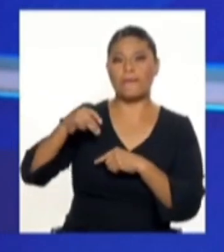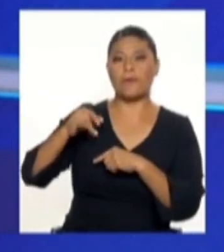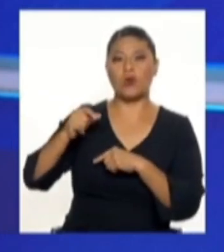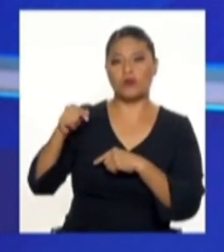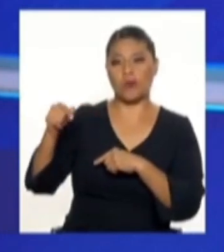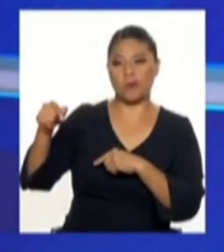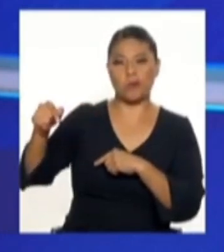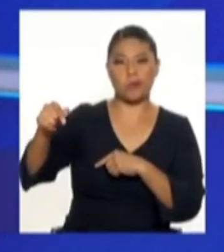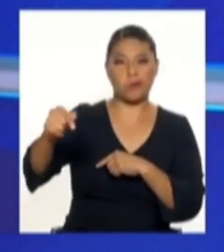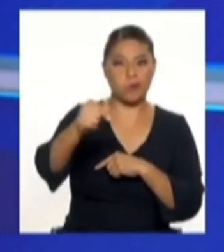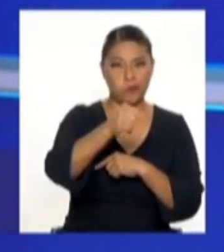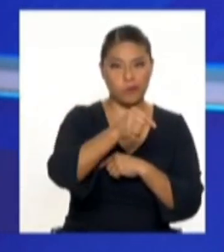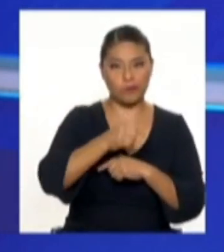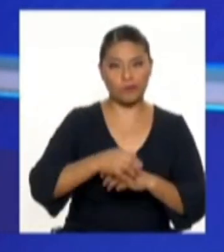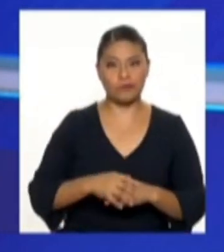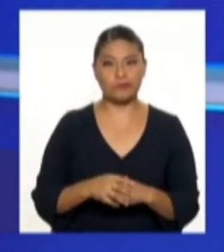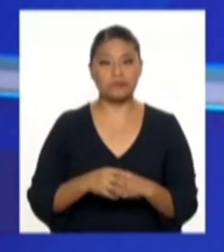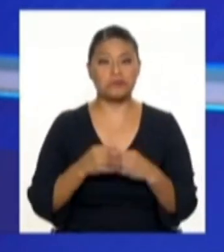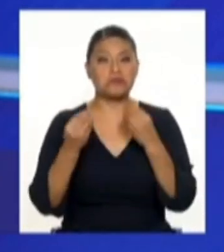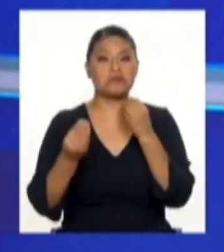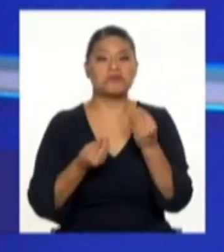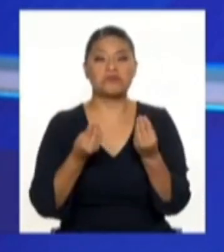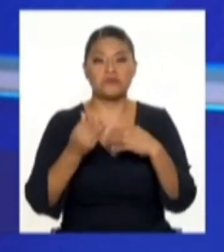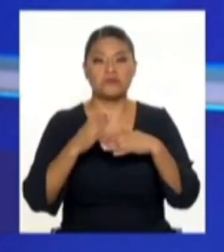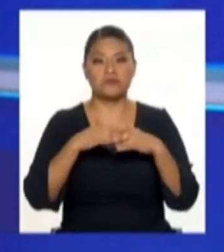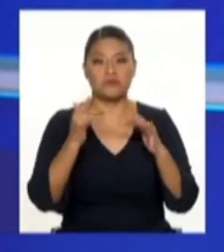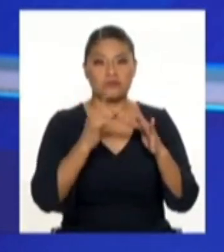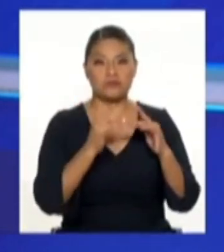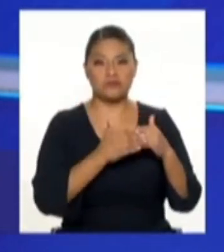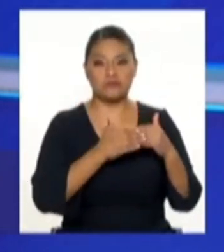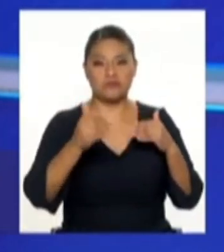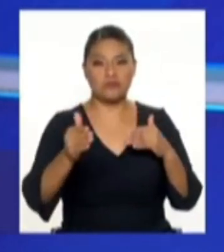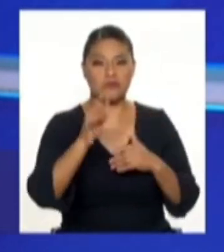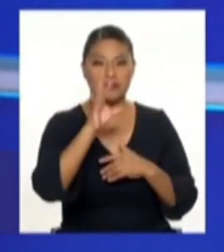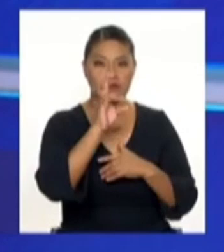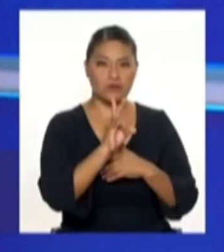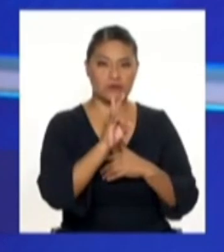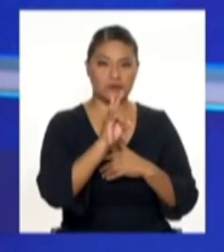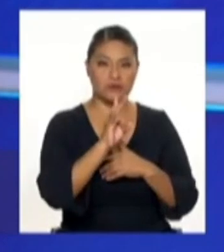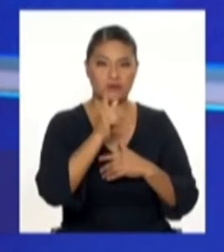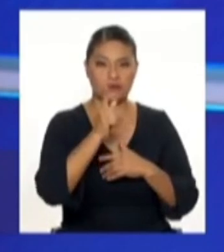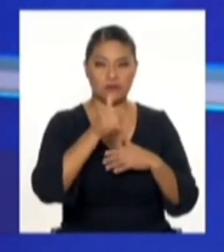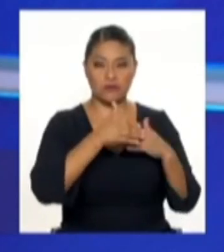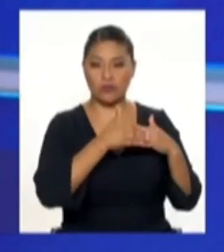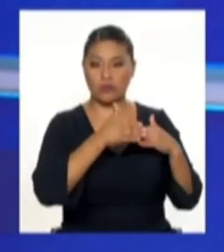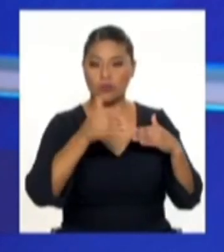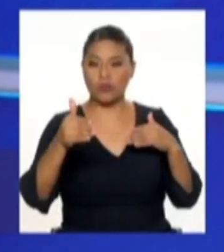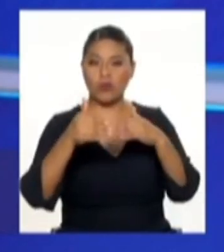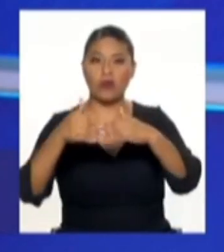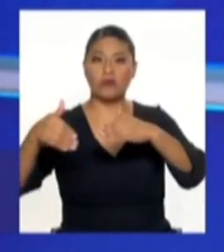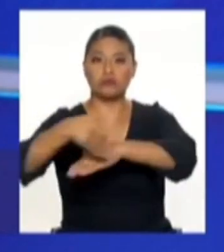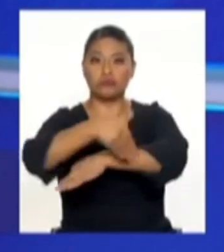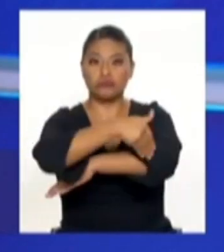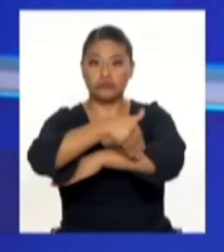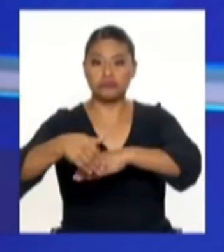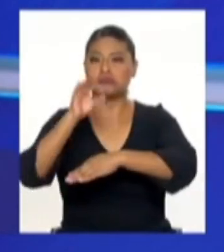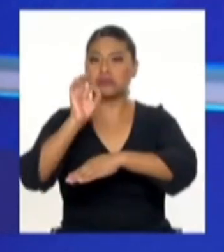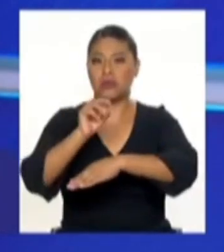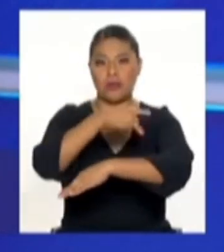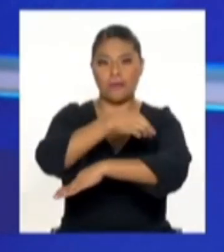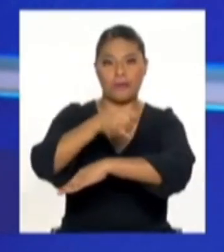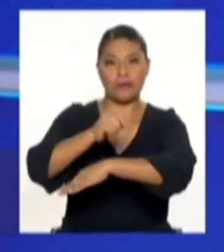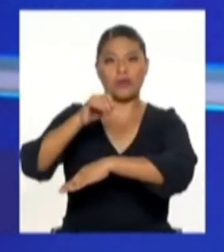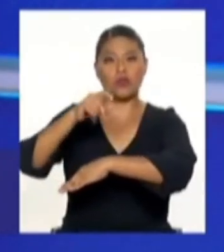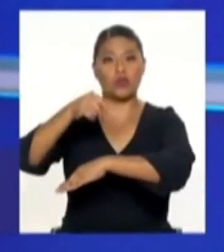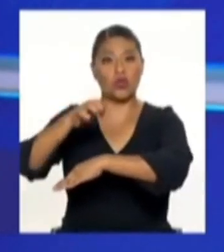Definitivamente esto que va a permitir unificar Eten a 7 kilómetros, estamos en la Panamericana Norte y con eso podemos traer